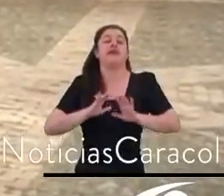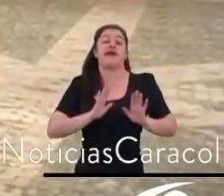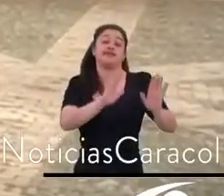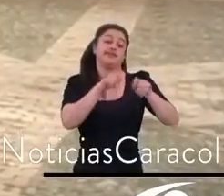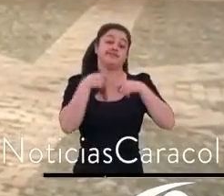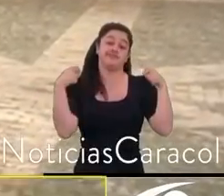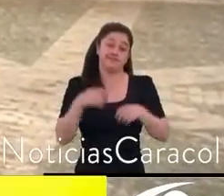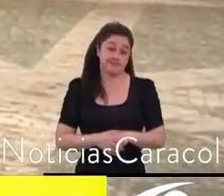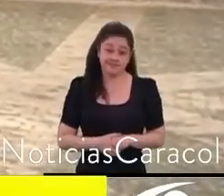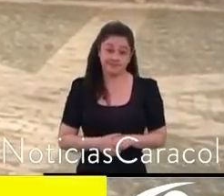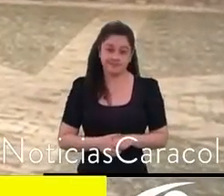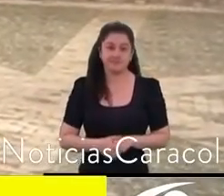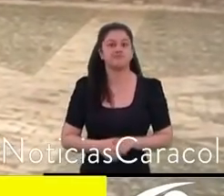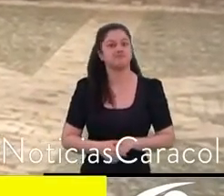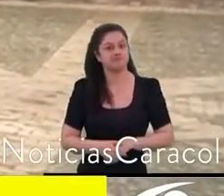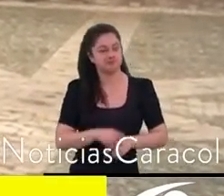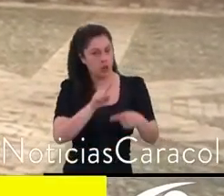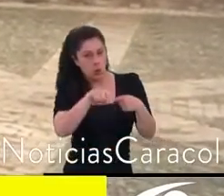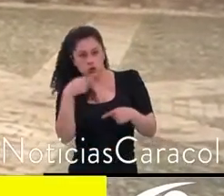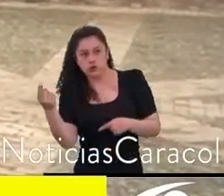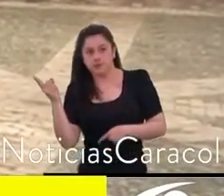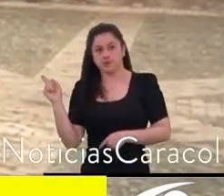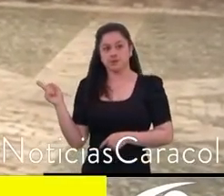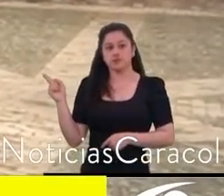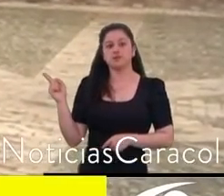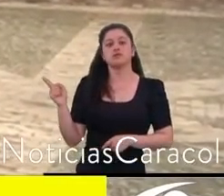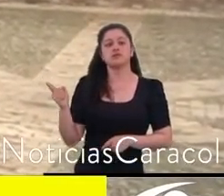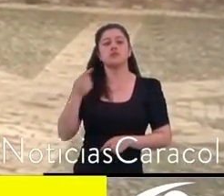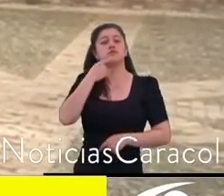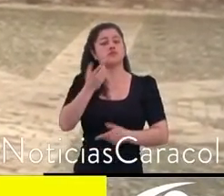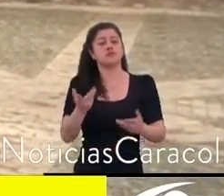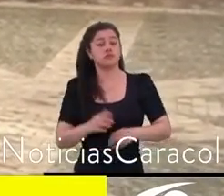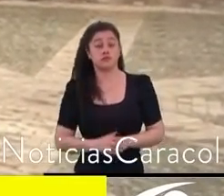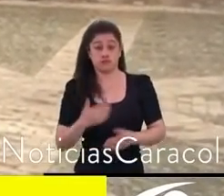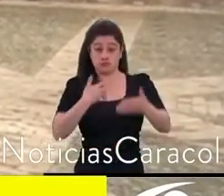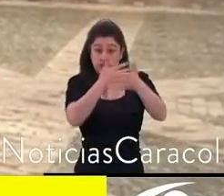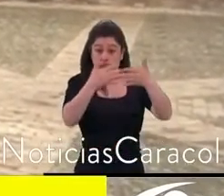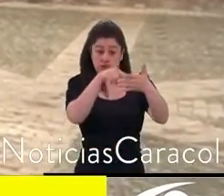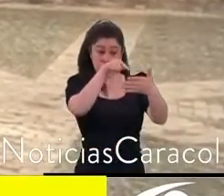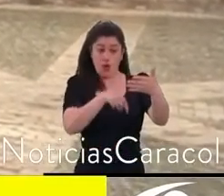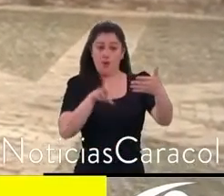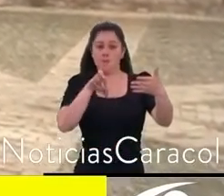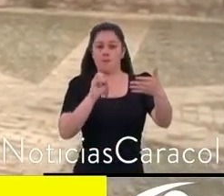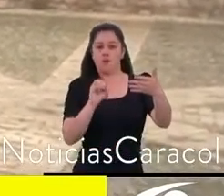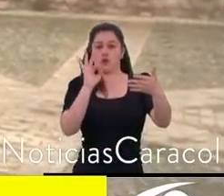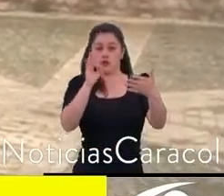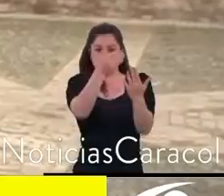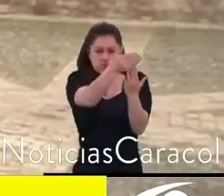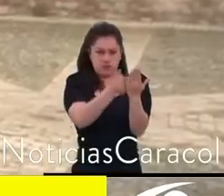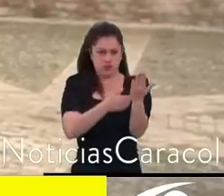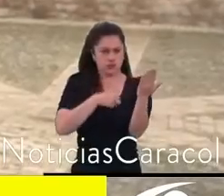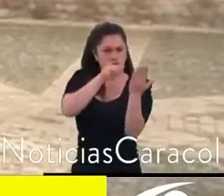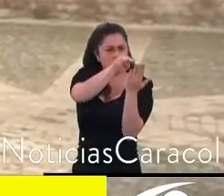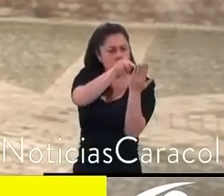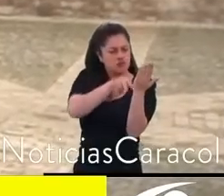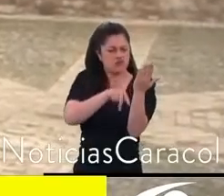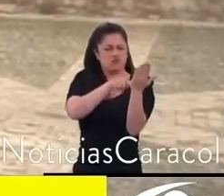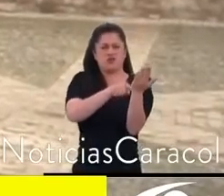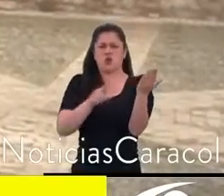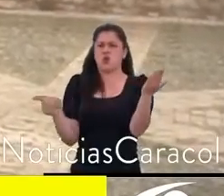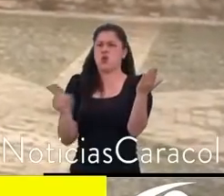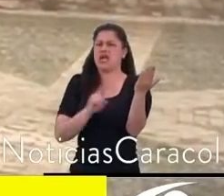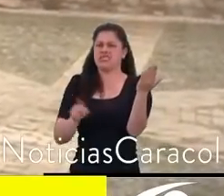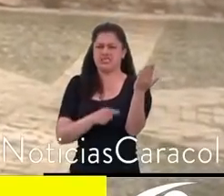El texto original de este plan es absolutamente inconveniente para la ciudad puesto que fue hecho a las carreras y tiene muchísimos